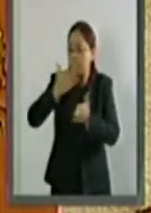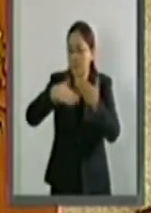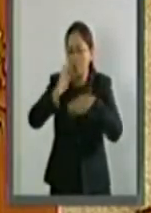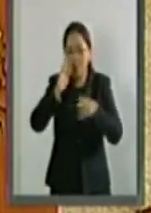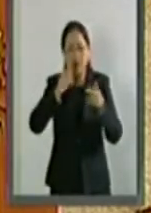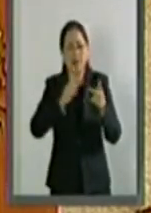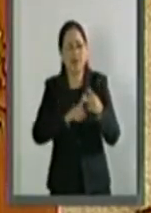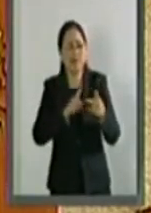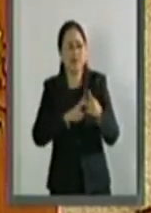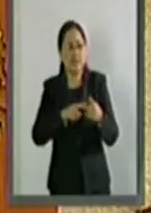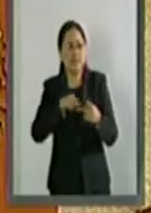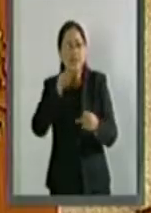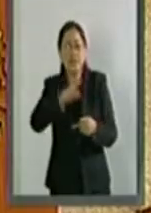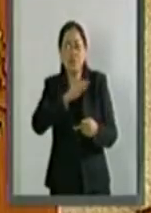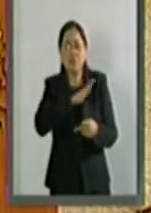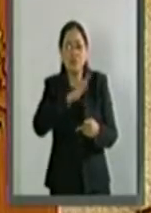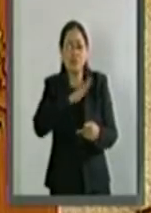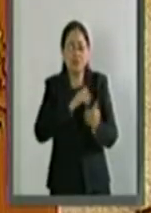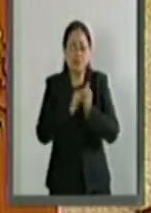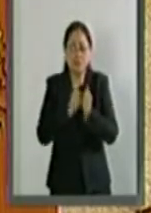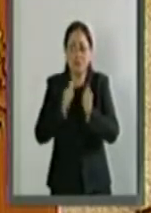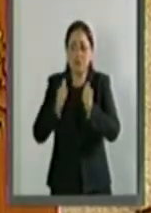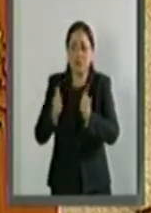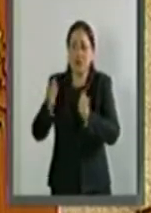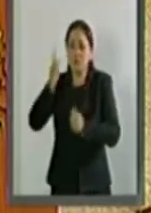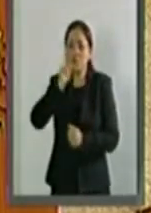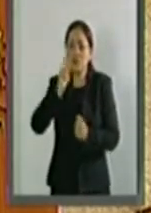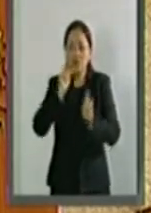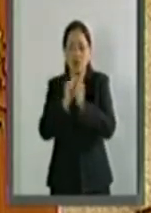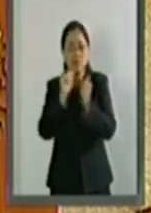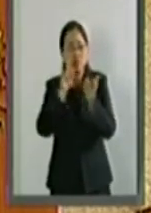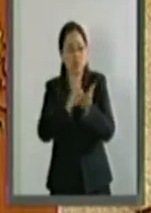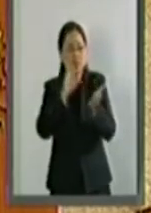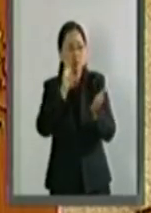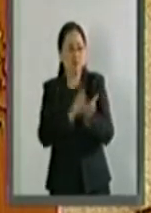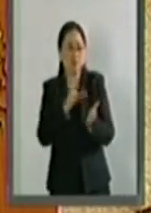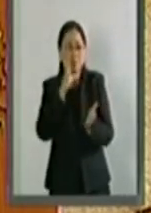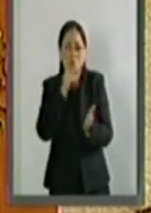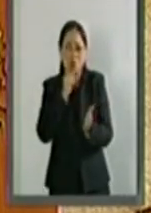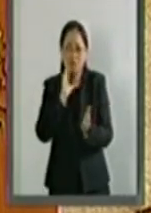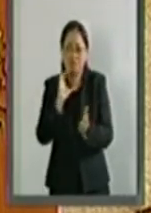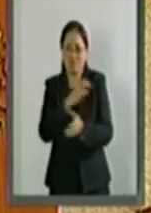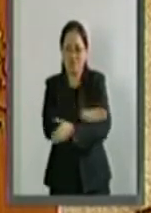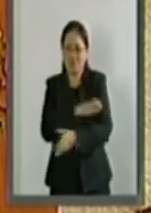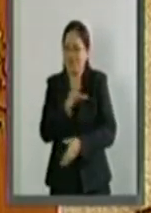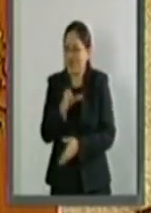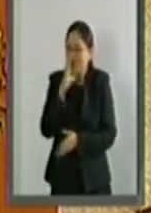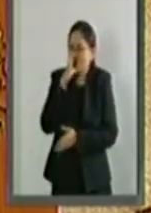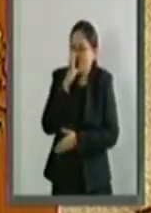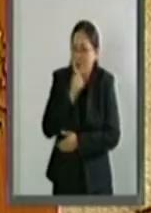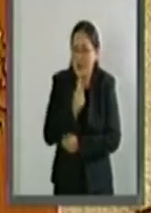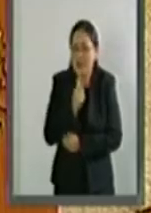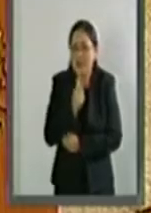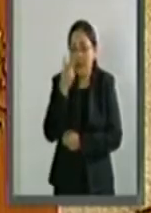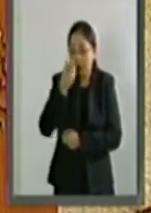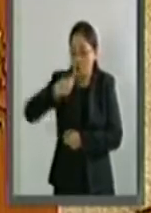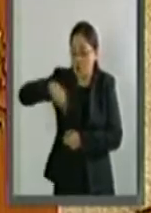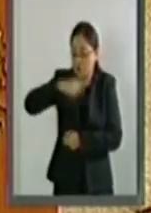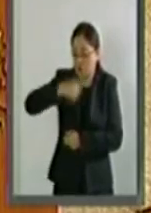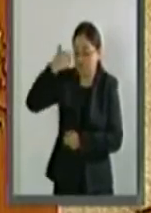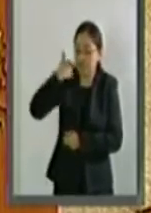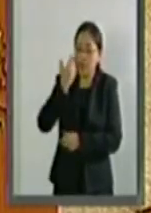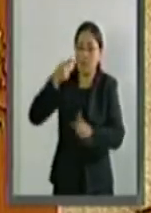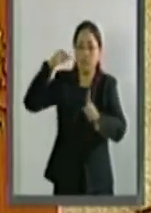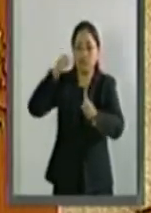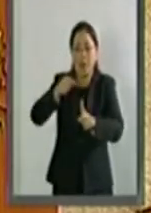que estén en retroceso y que las mujeres con discapacidad no puedan empoderarse. Porque eso es lo que queremos, que las